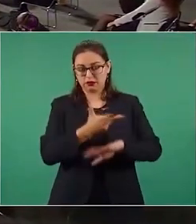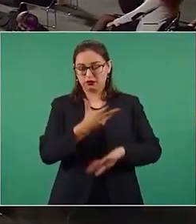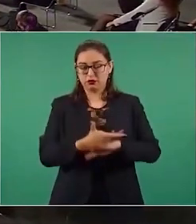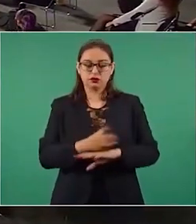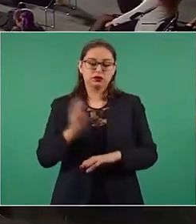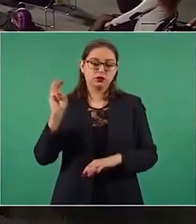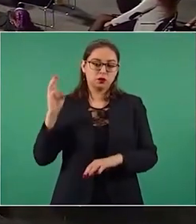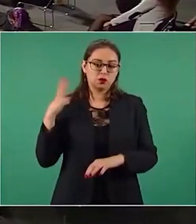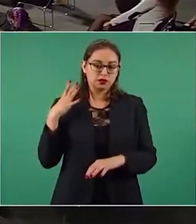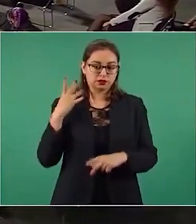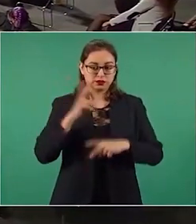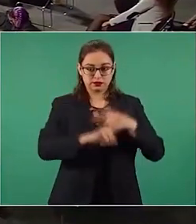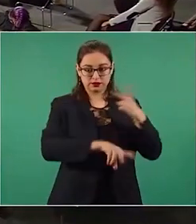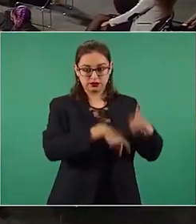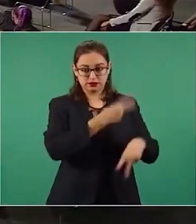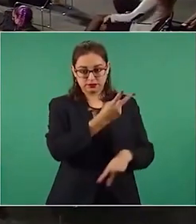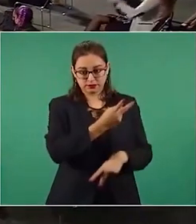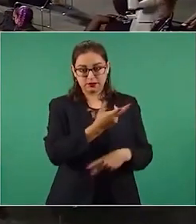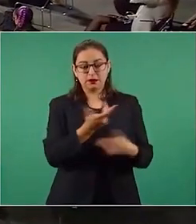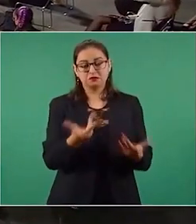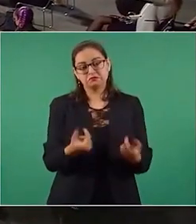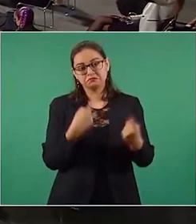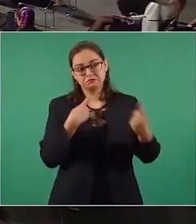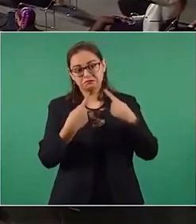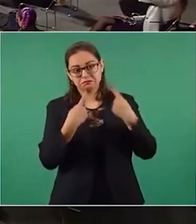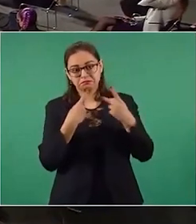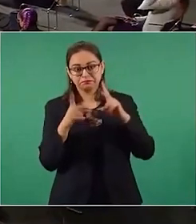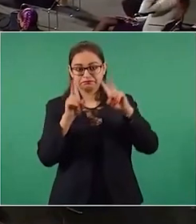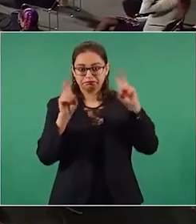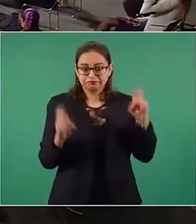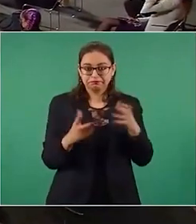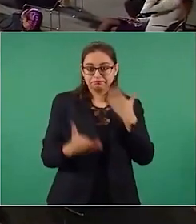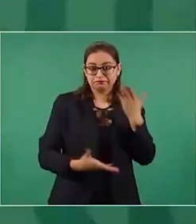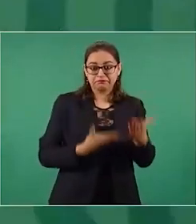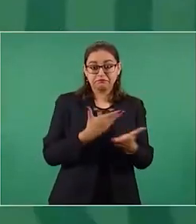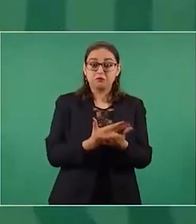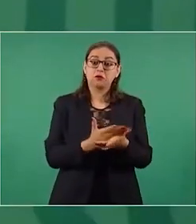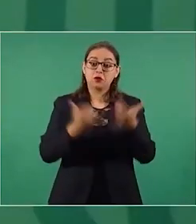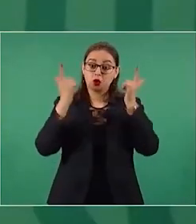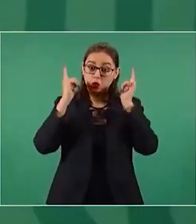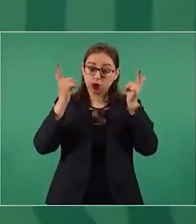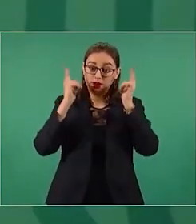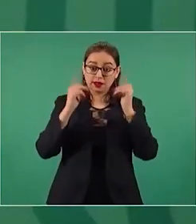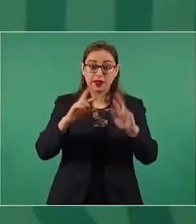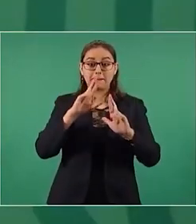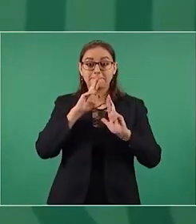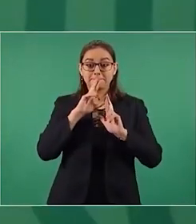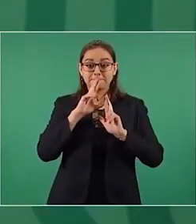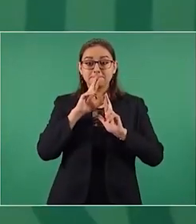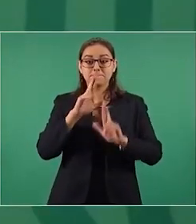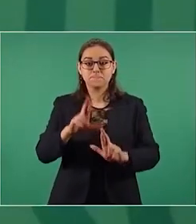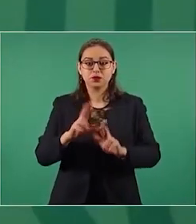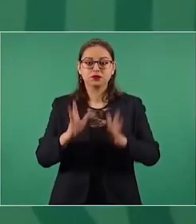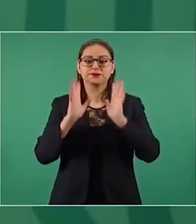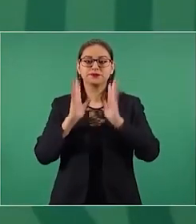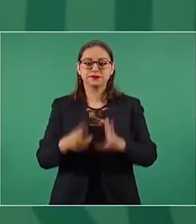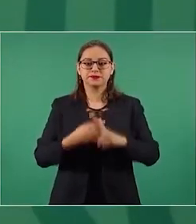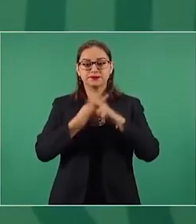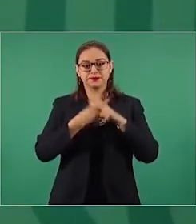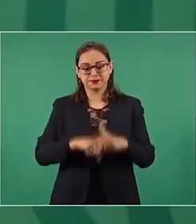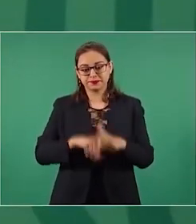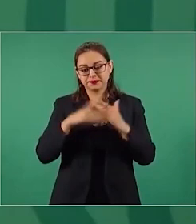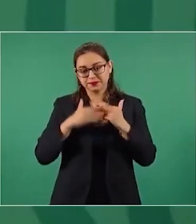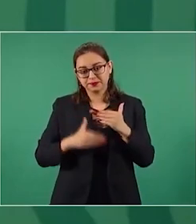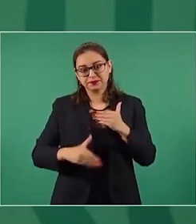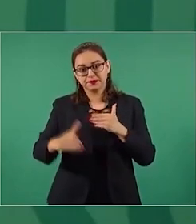espero que haya una respuesta. Ya que se inicie una etapa nueva,